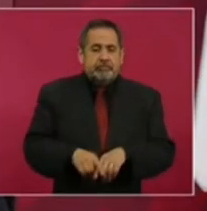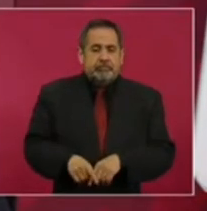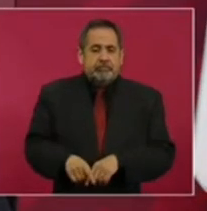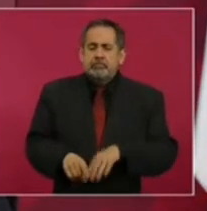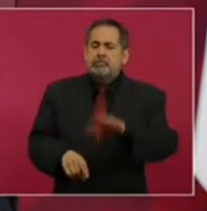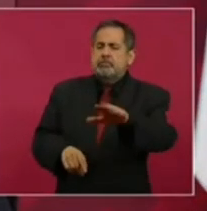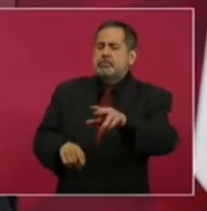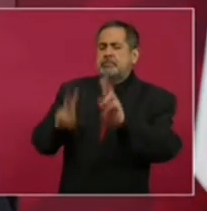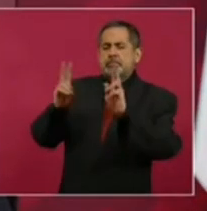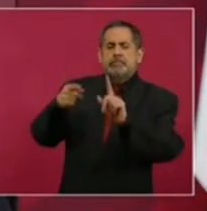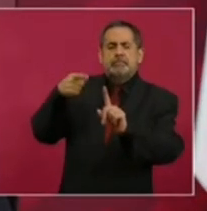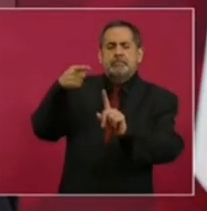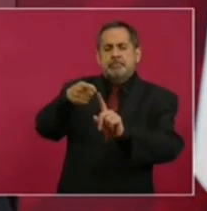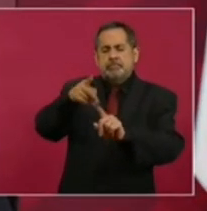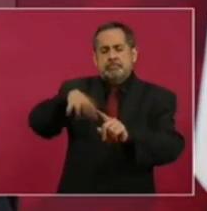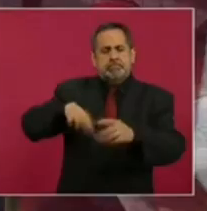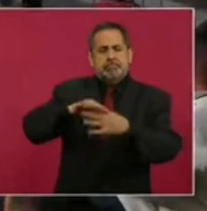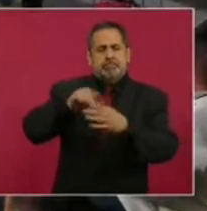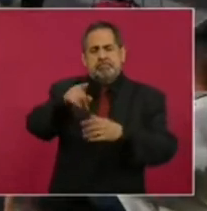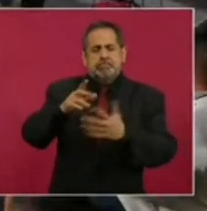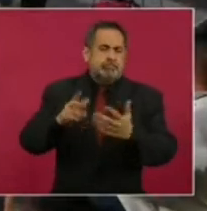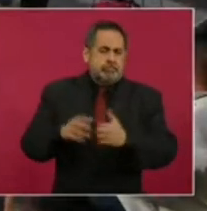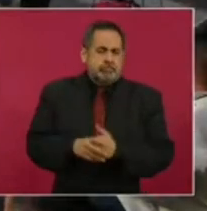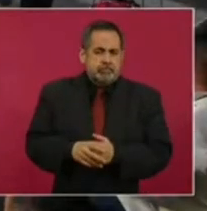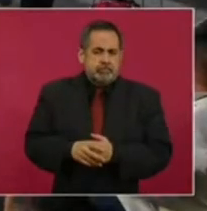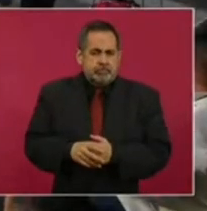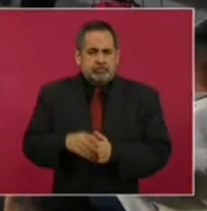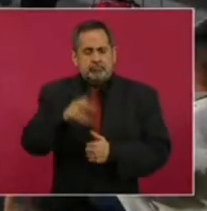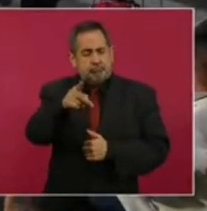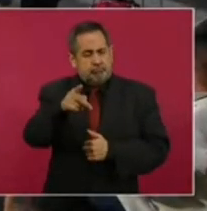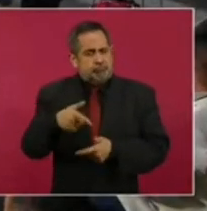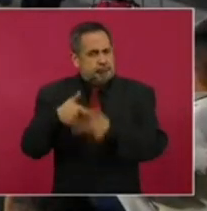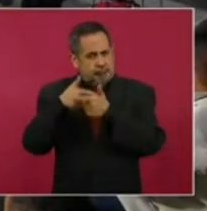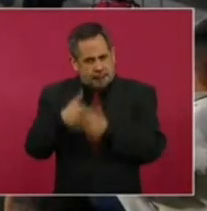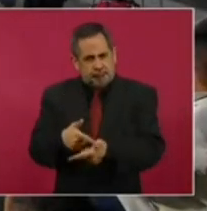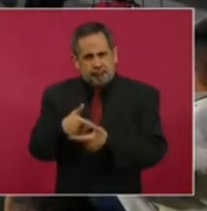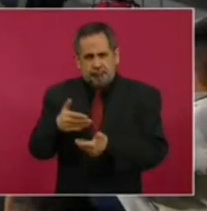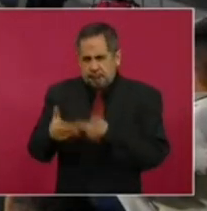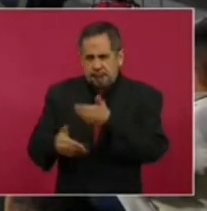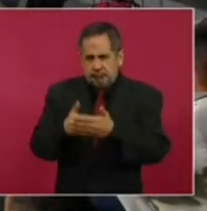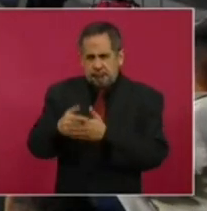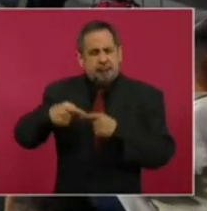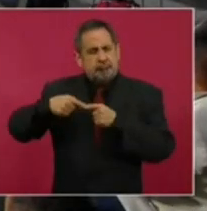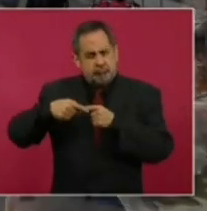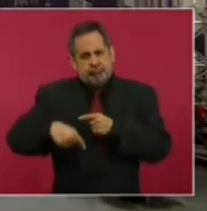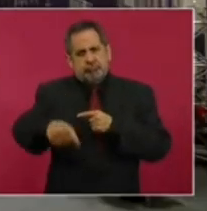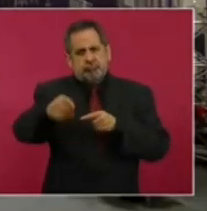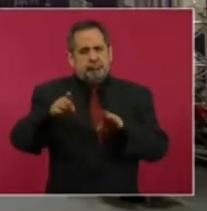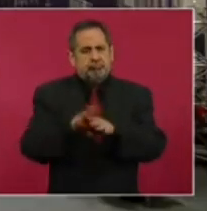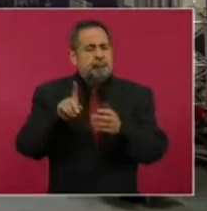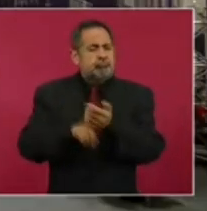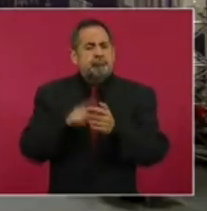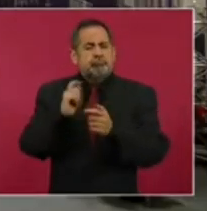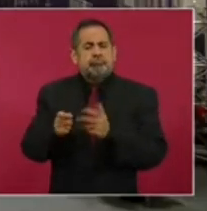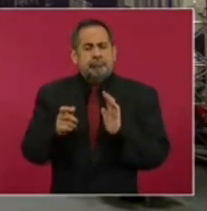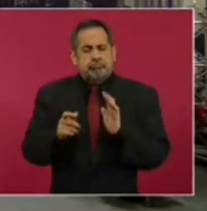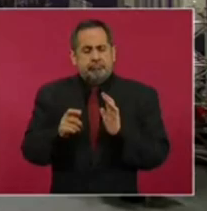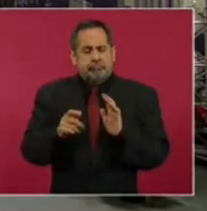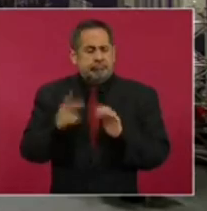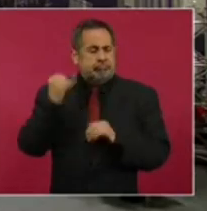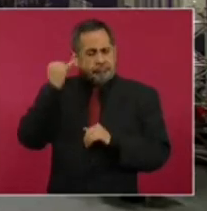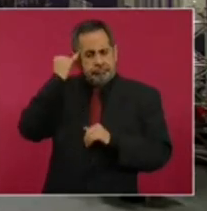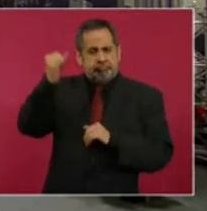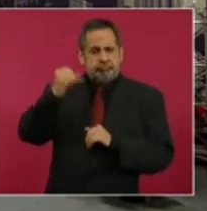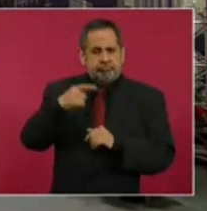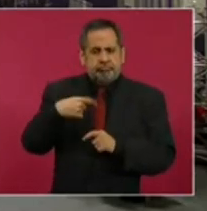tema, presidente, ya que lo mencionó, ¿entonces usted va a seguir en lo que resta de su mandato la política